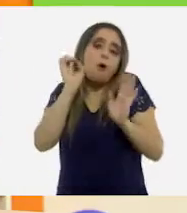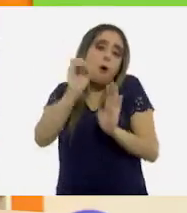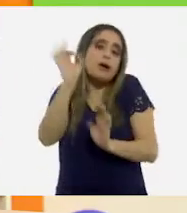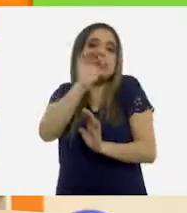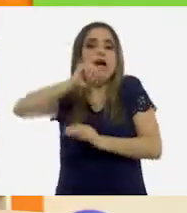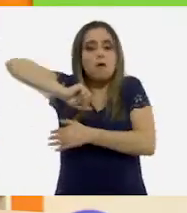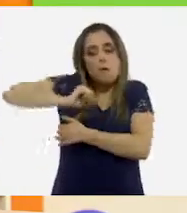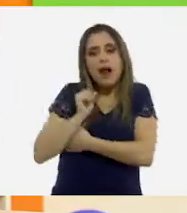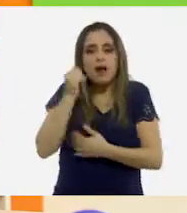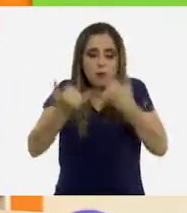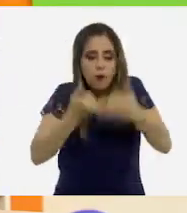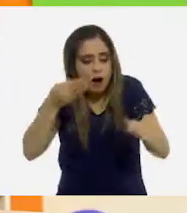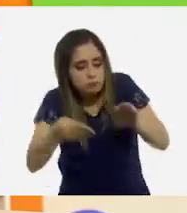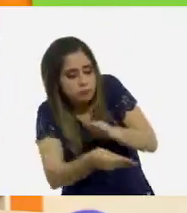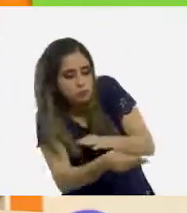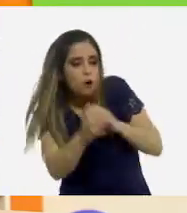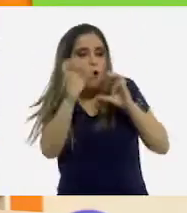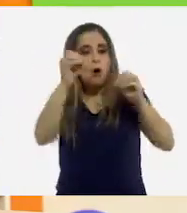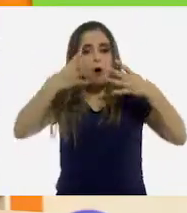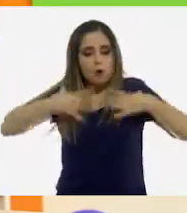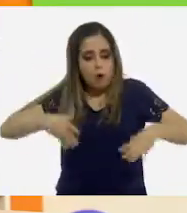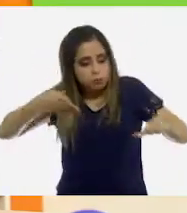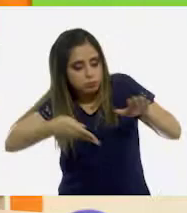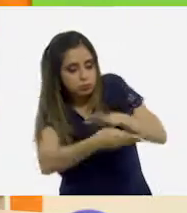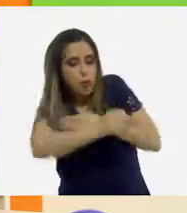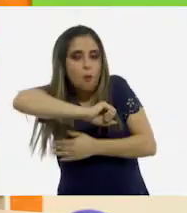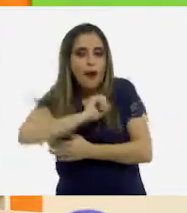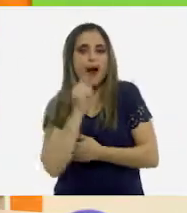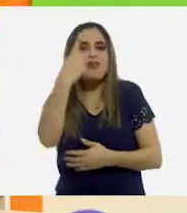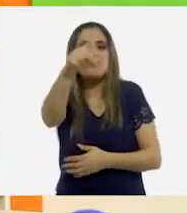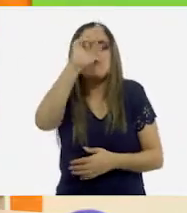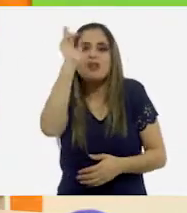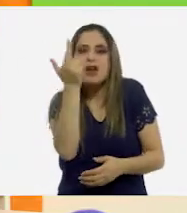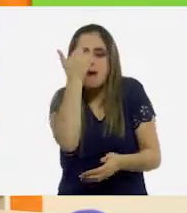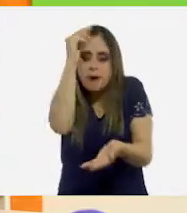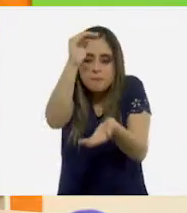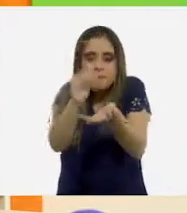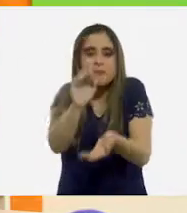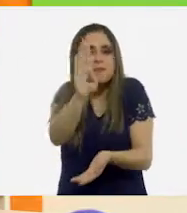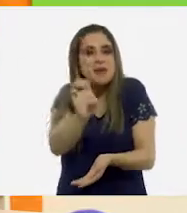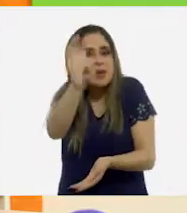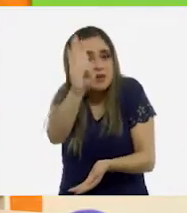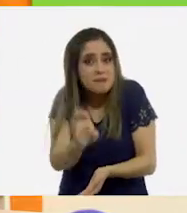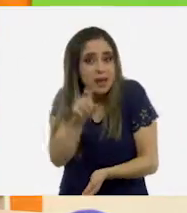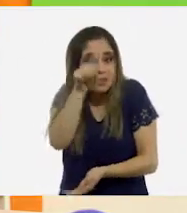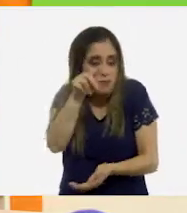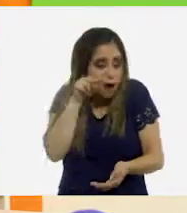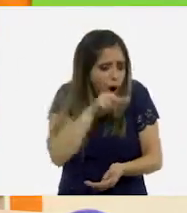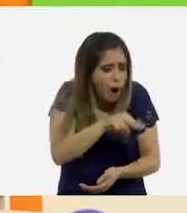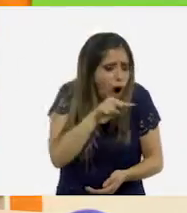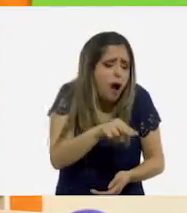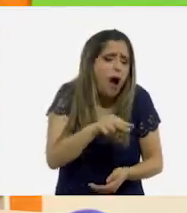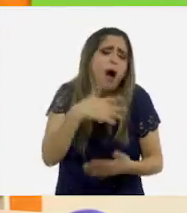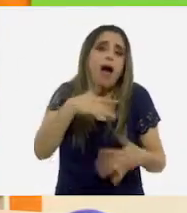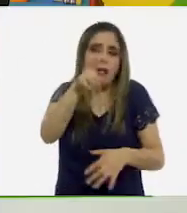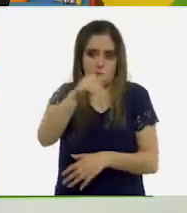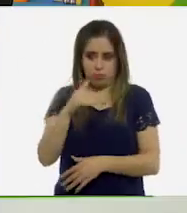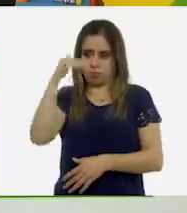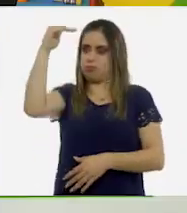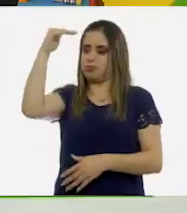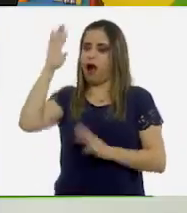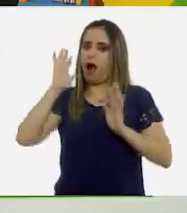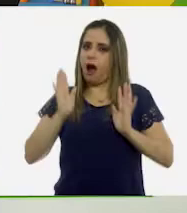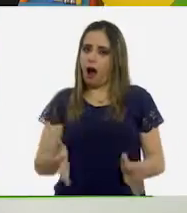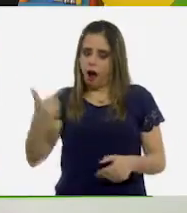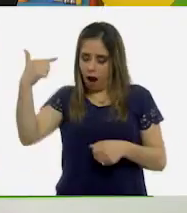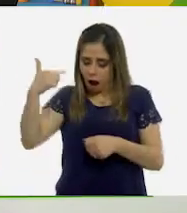algún juguete o una prenda de ropa como un recuerdo del tamaño que tenías. Te sorprenderás de cómo has ido creciendo. ¿Cómo